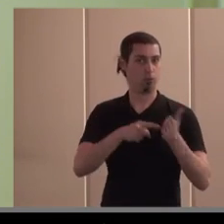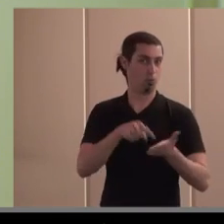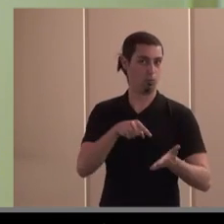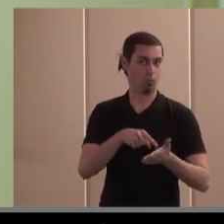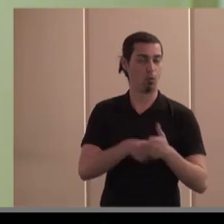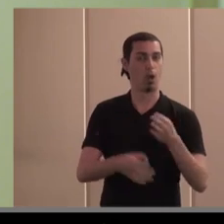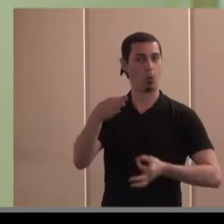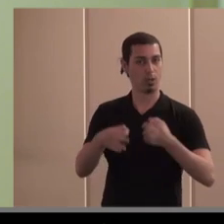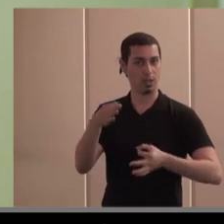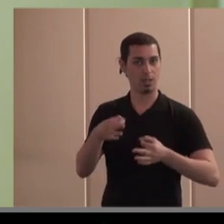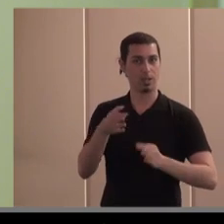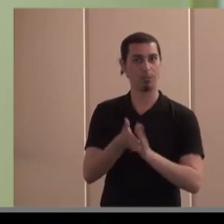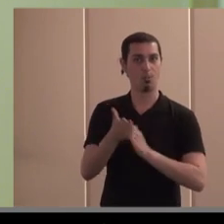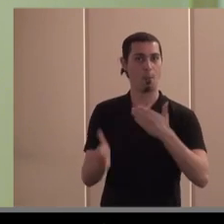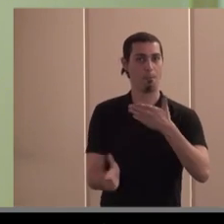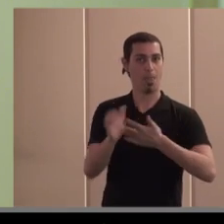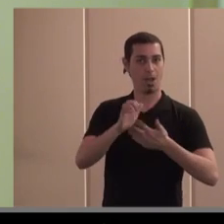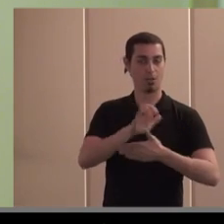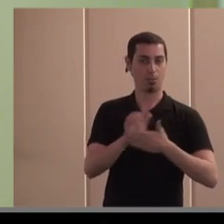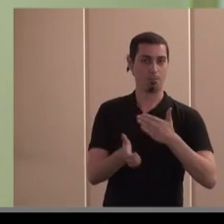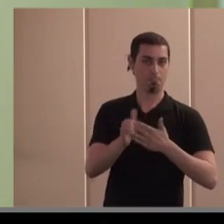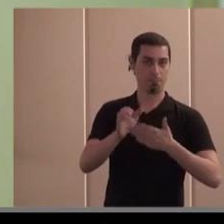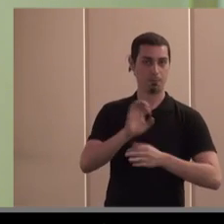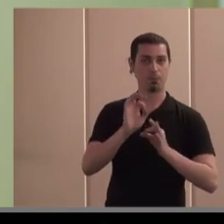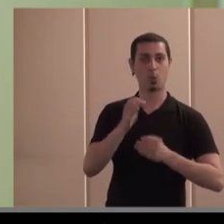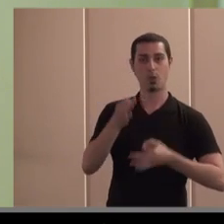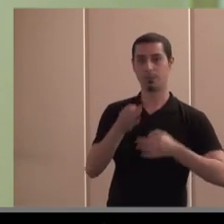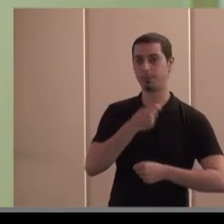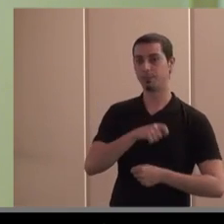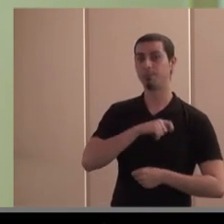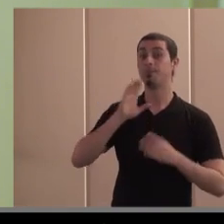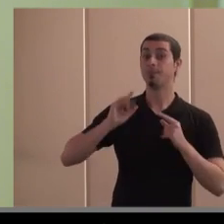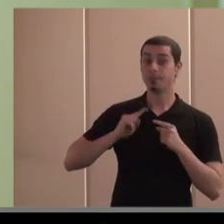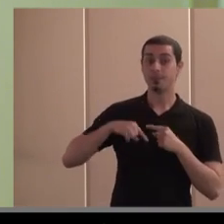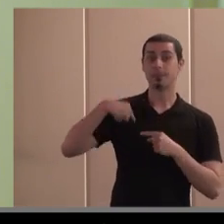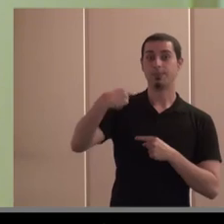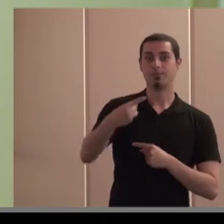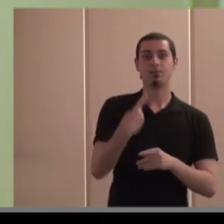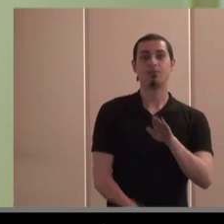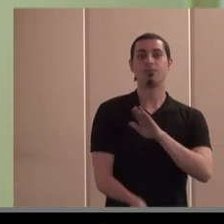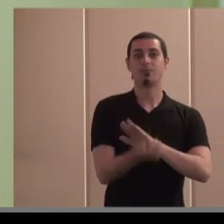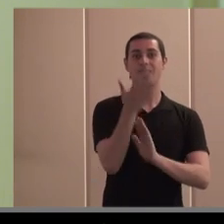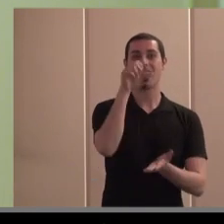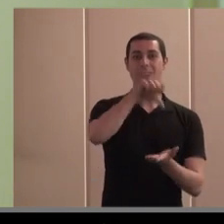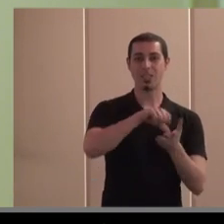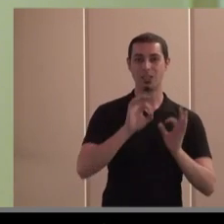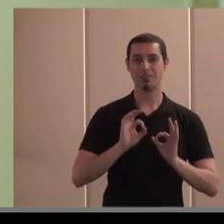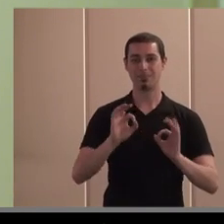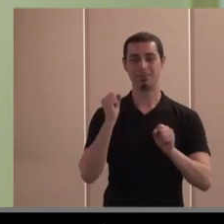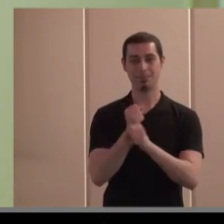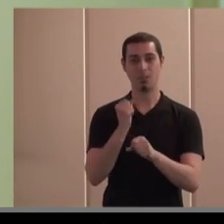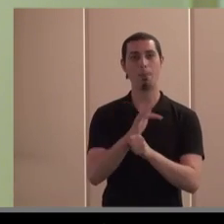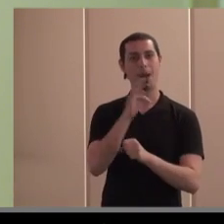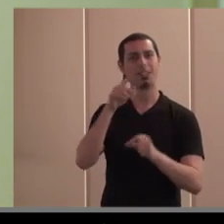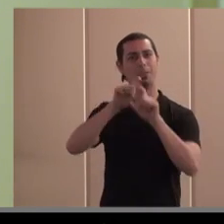arraigada en el marco jurídico español. Posteriormente nacieron los centros especiales de empleo y las